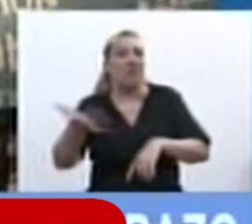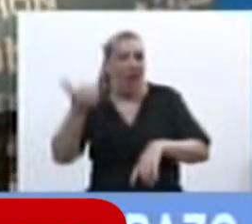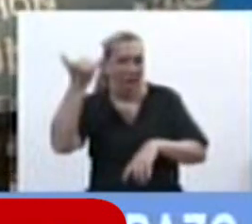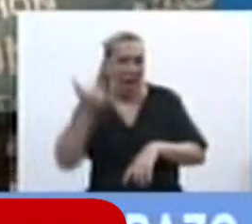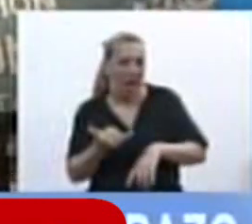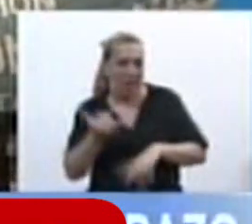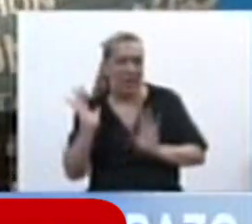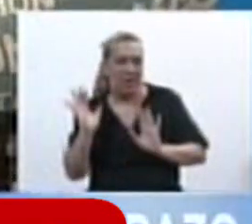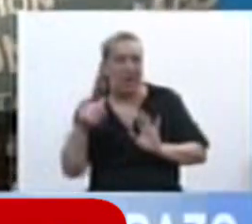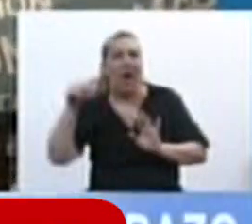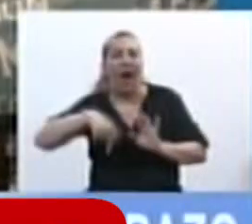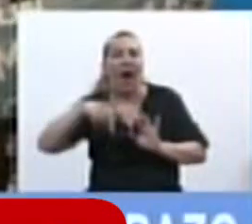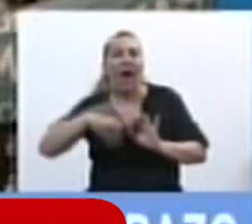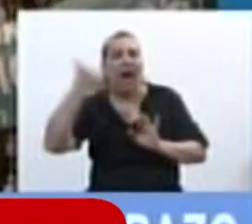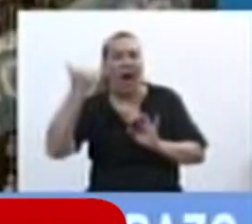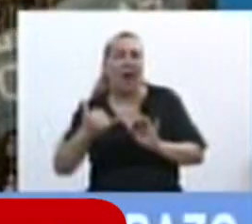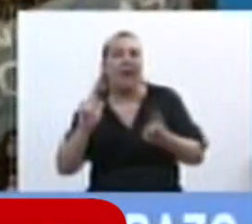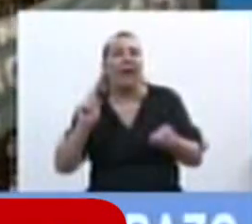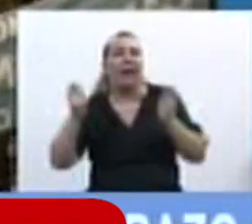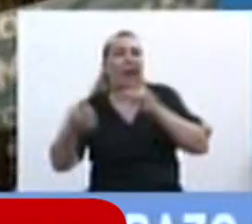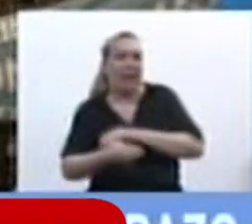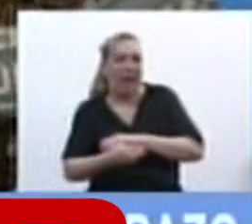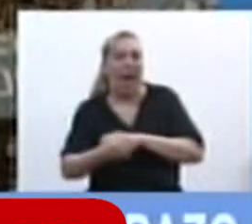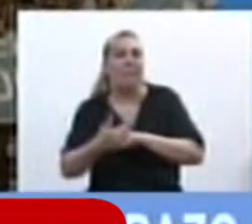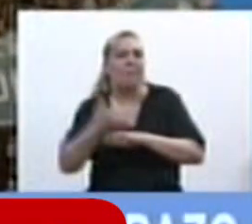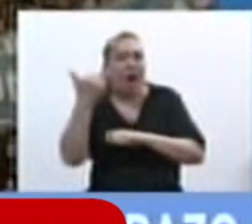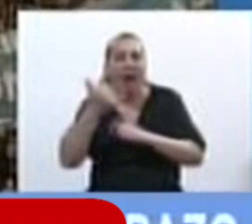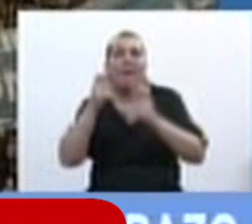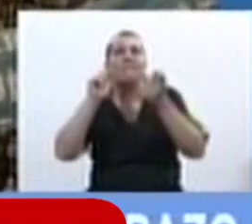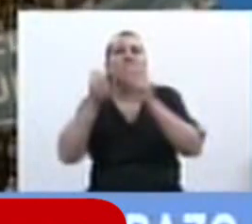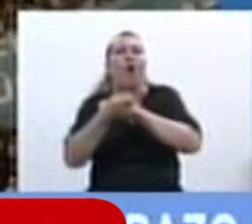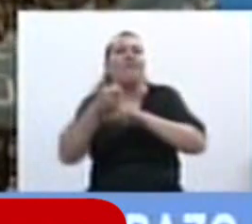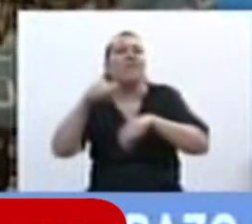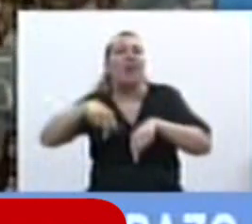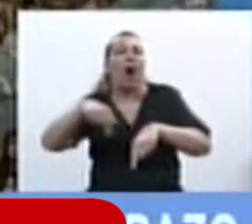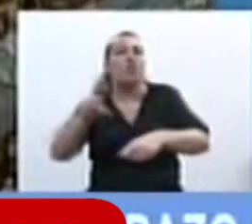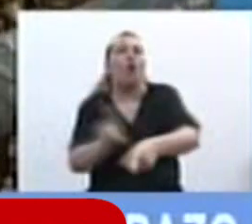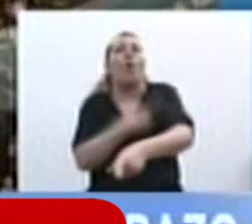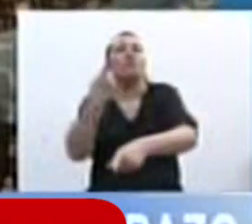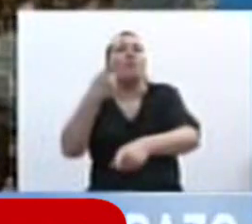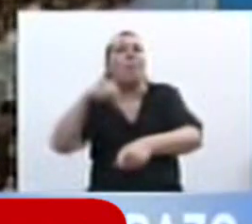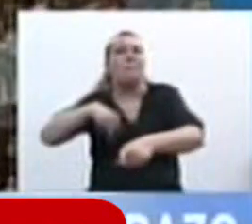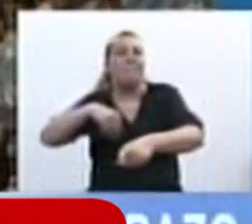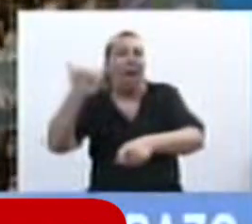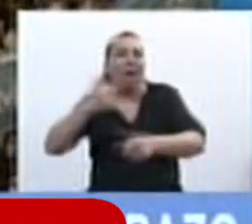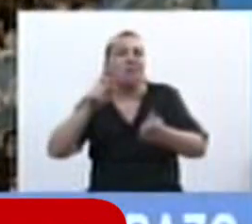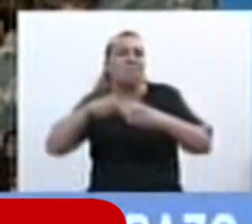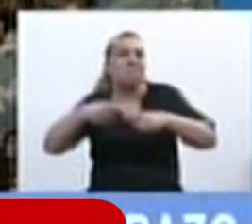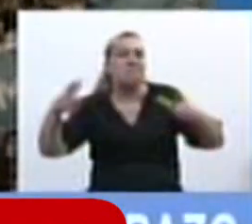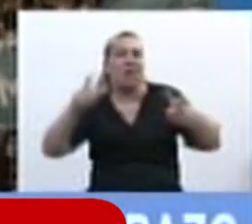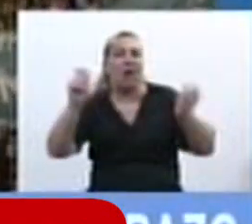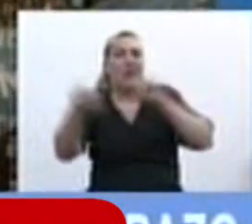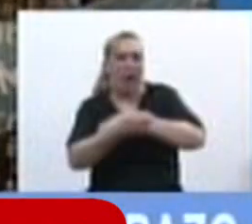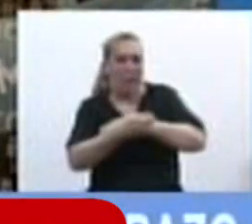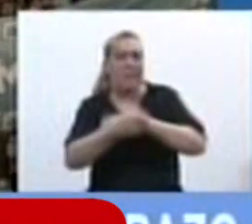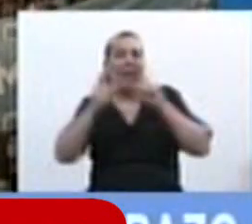Se están alterando, se está modificando una costumbre, se está inclusive